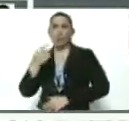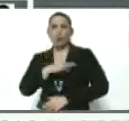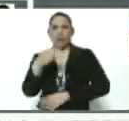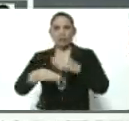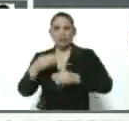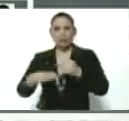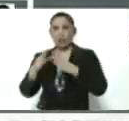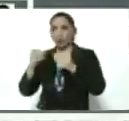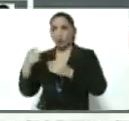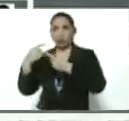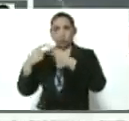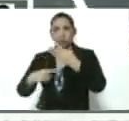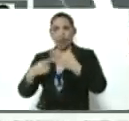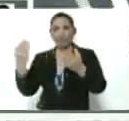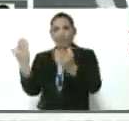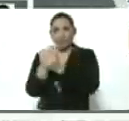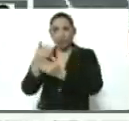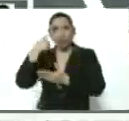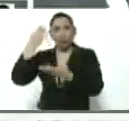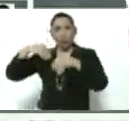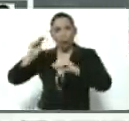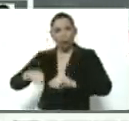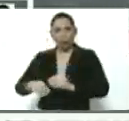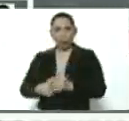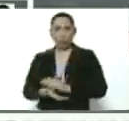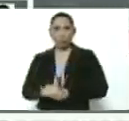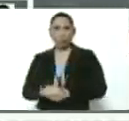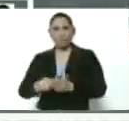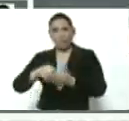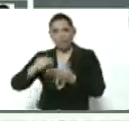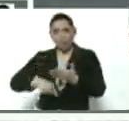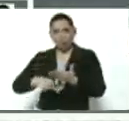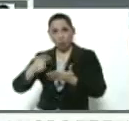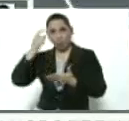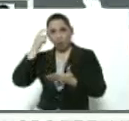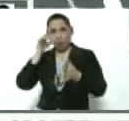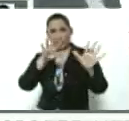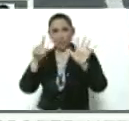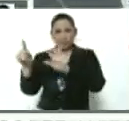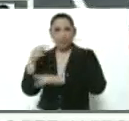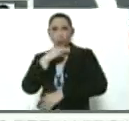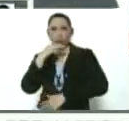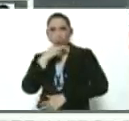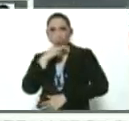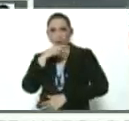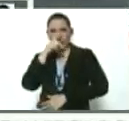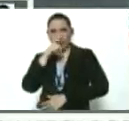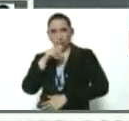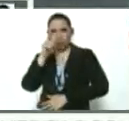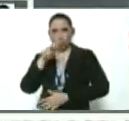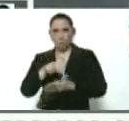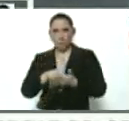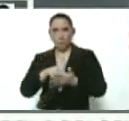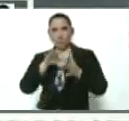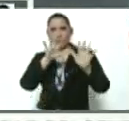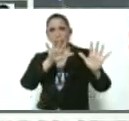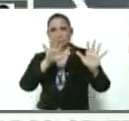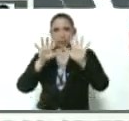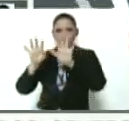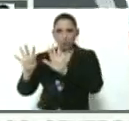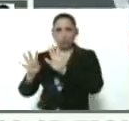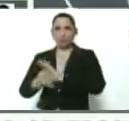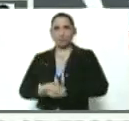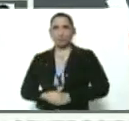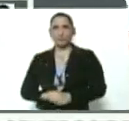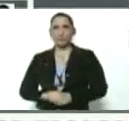todo eso está establecido en un contrato que fue firmado el día 16 de octubre del año 2019,